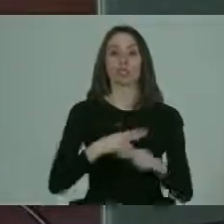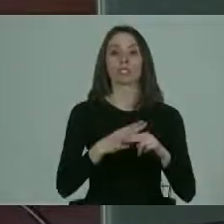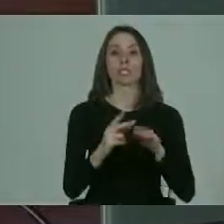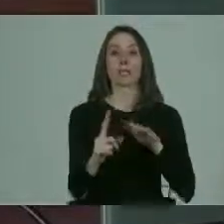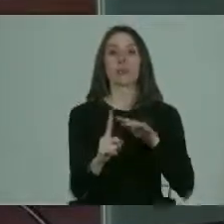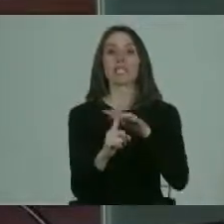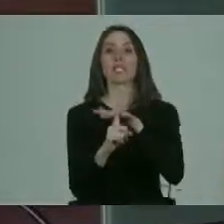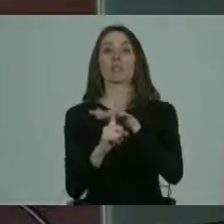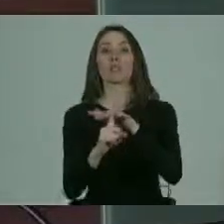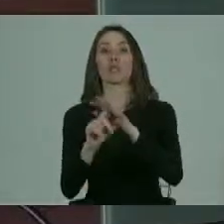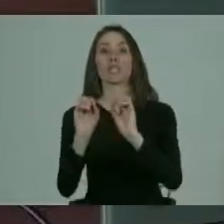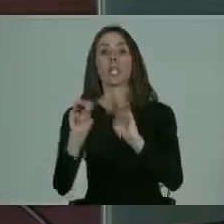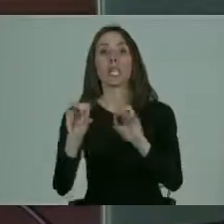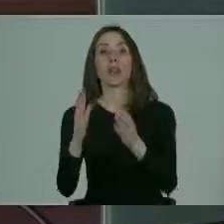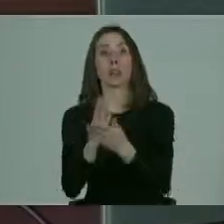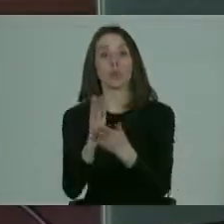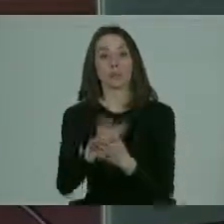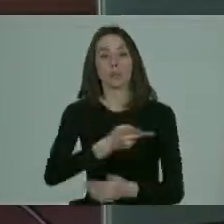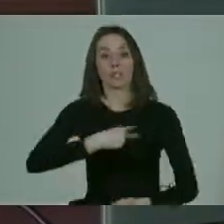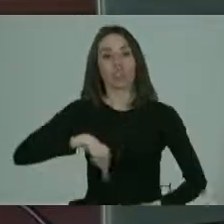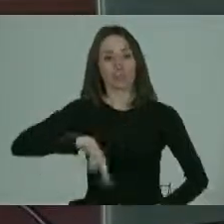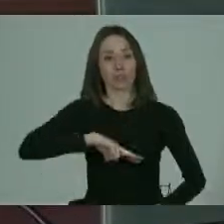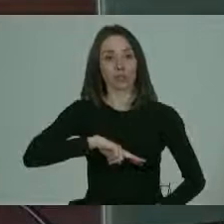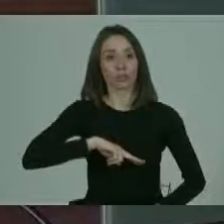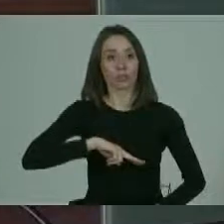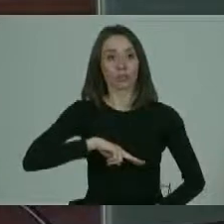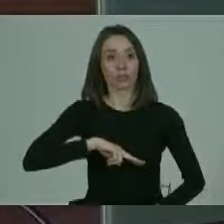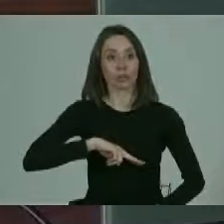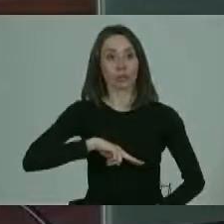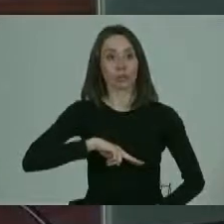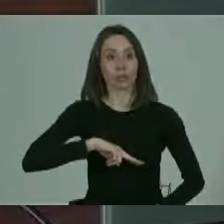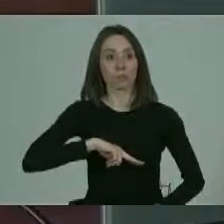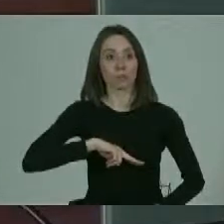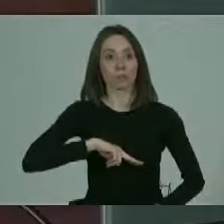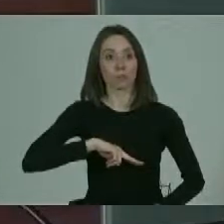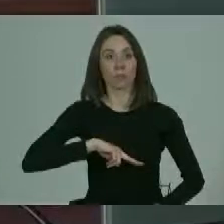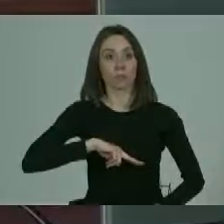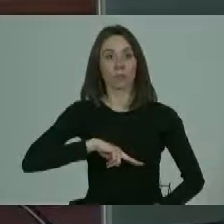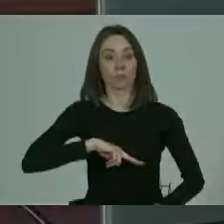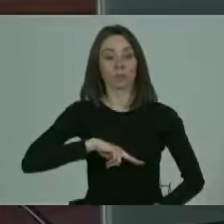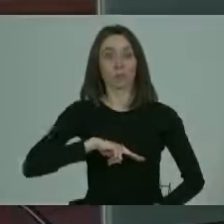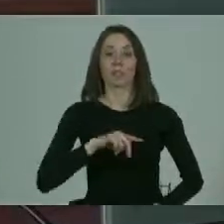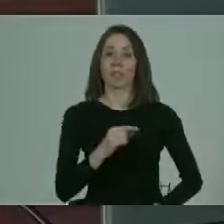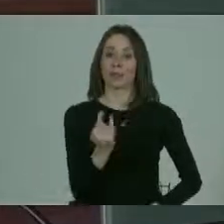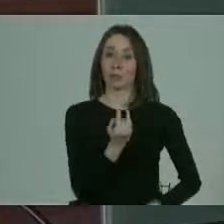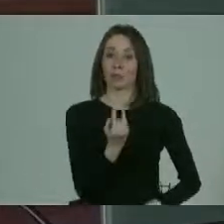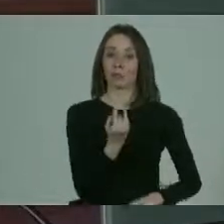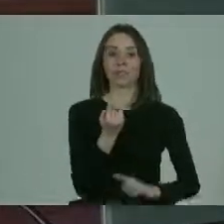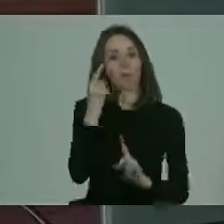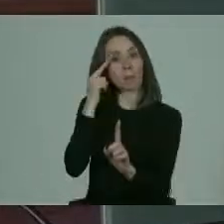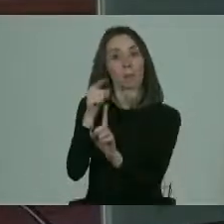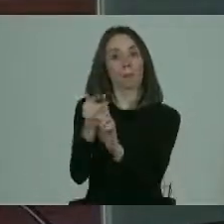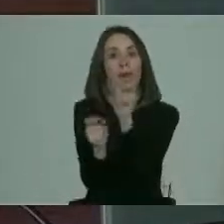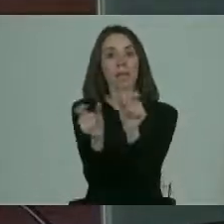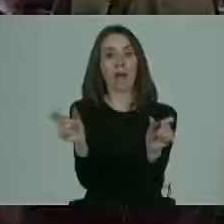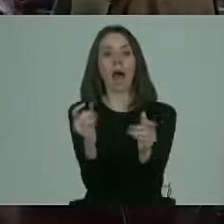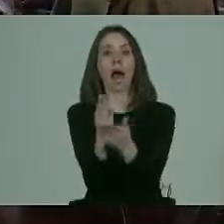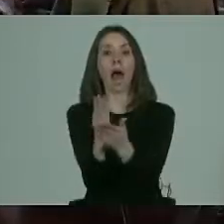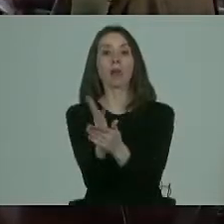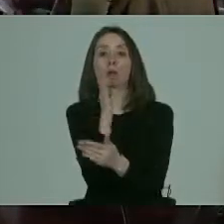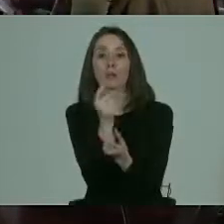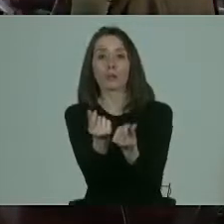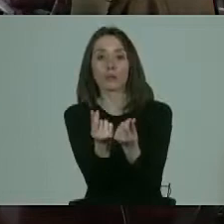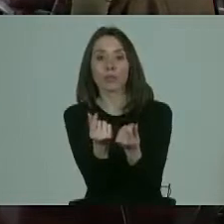inclusión educativa nosotros somos especialmente nos dirigimos especialmente a los alumnos más carenciados